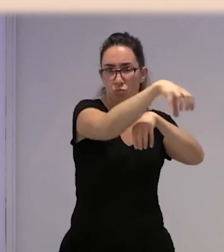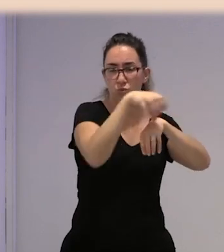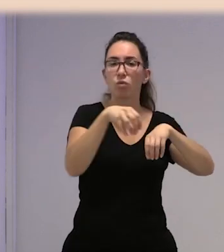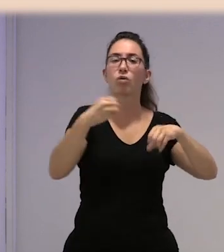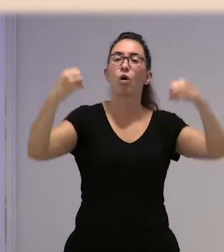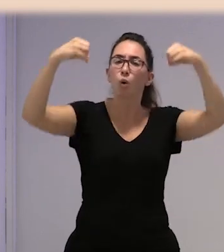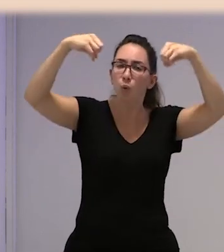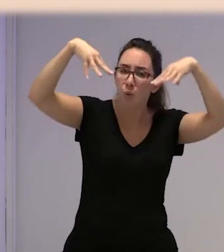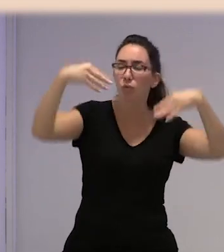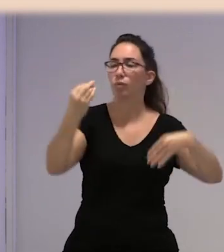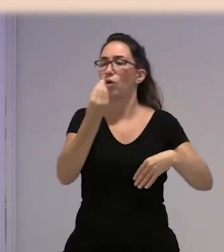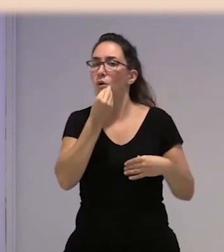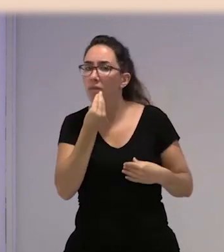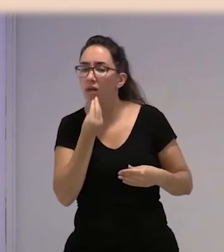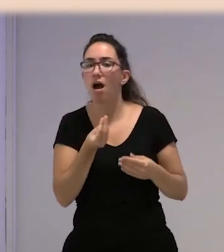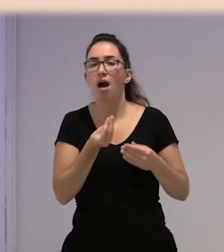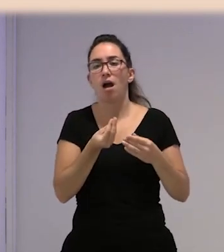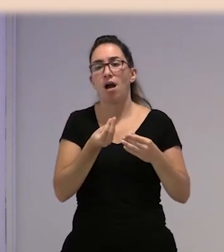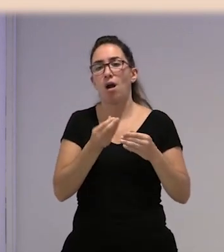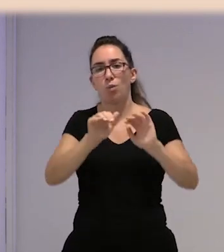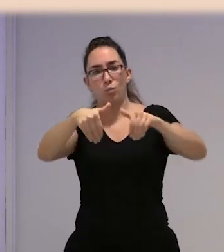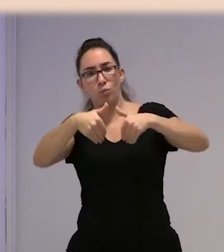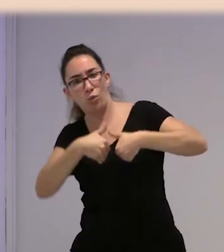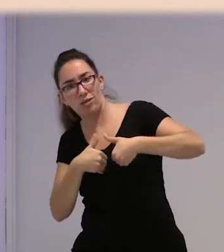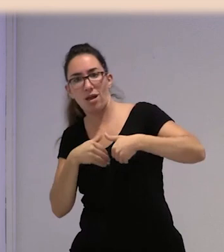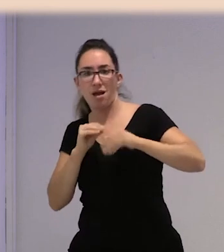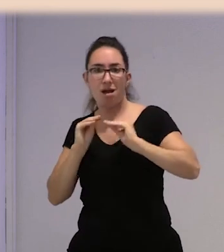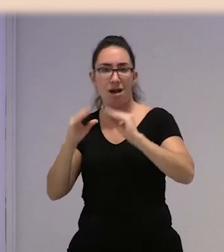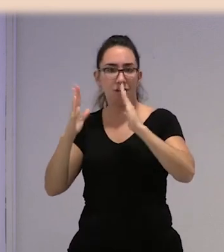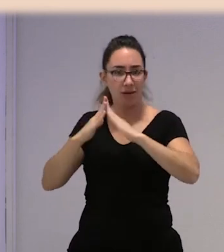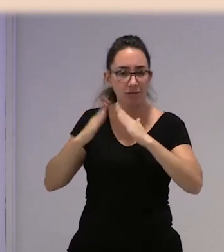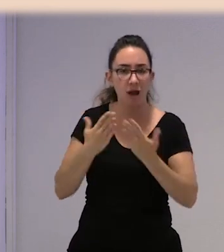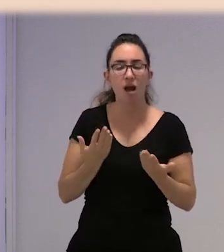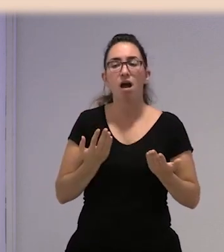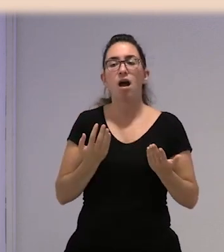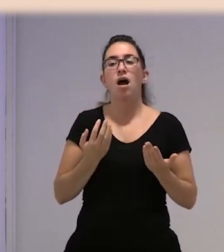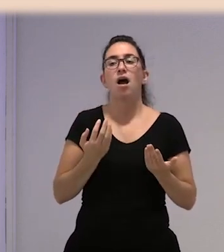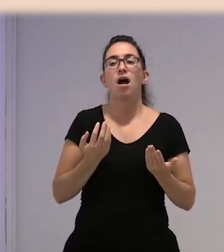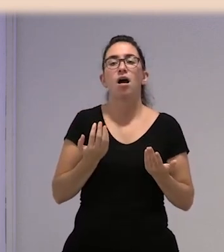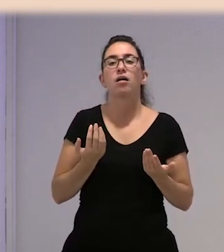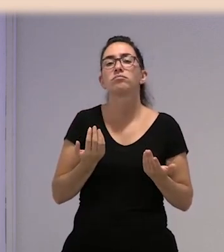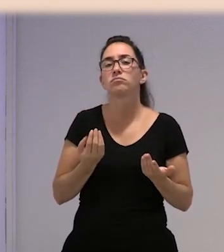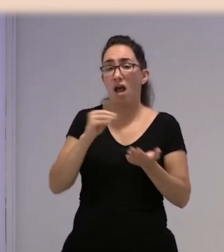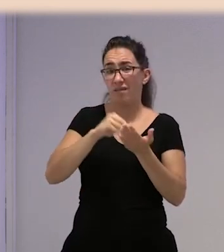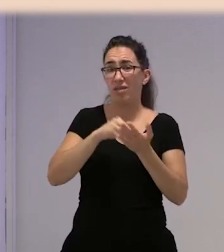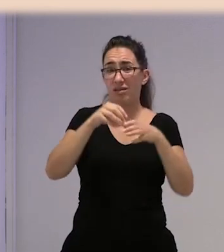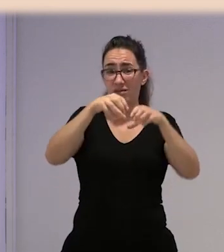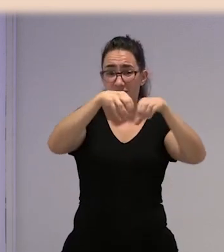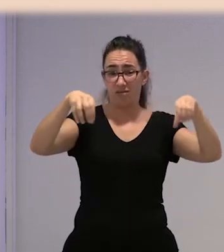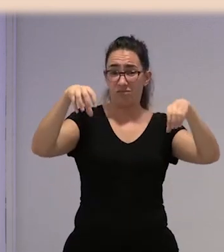luz, manutención, viaje de regreso a su costa, en muchos casos los barracones